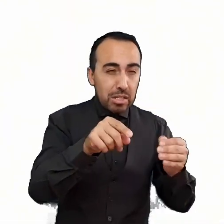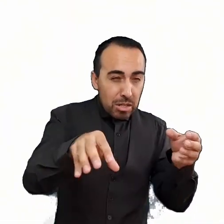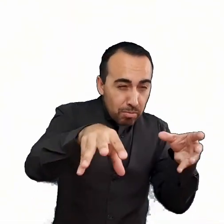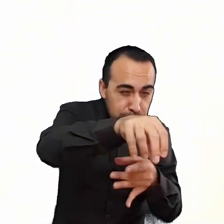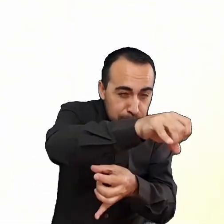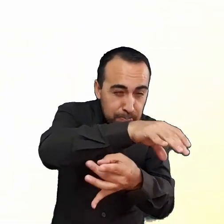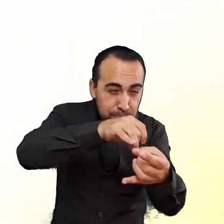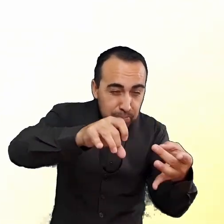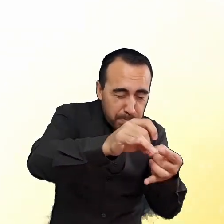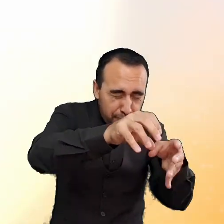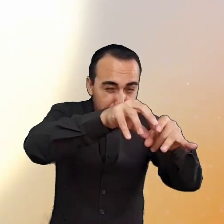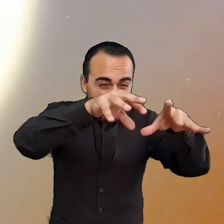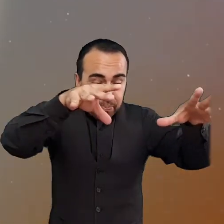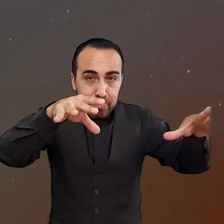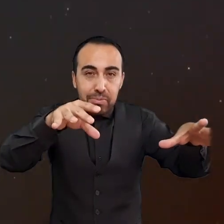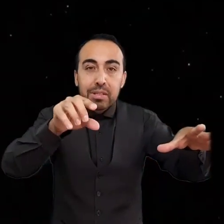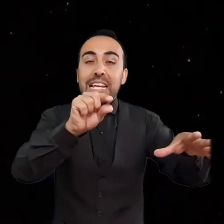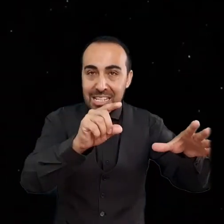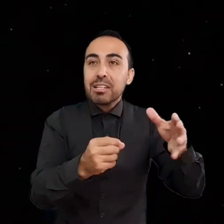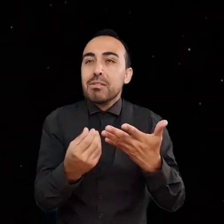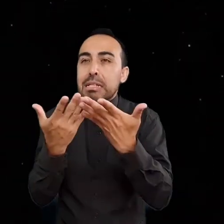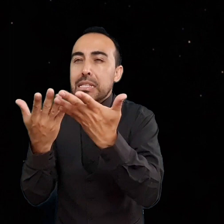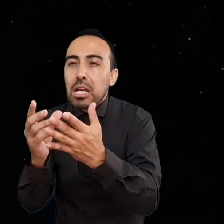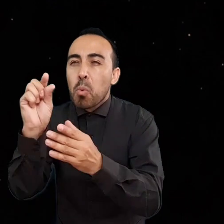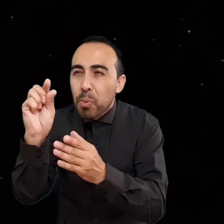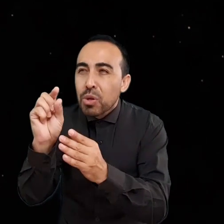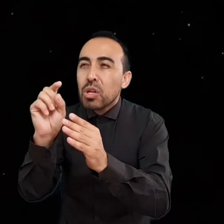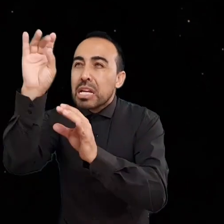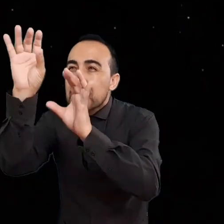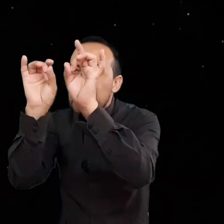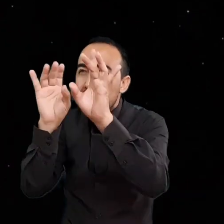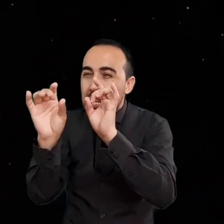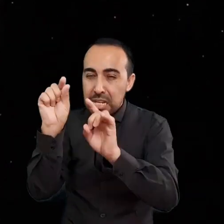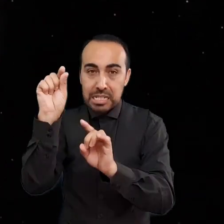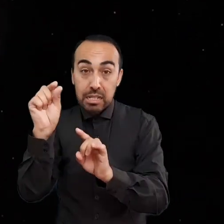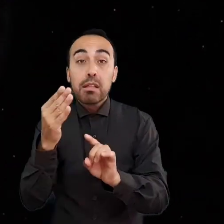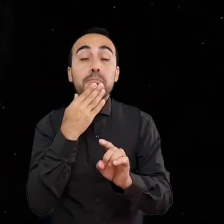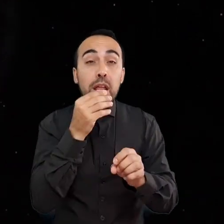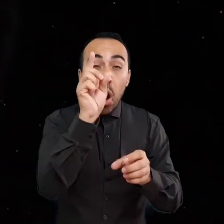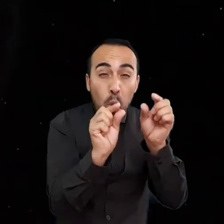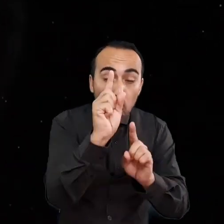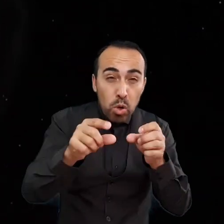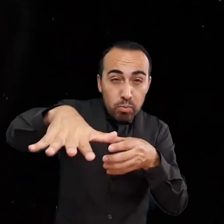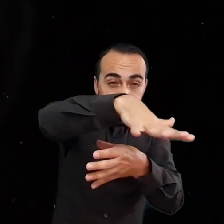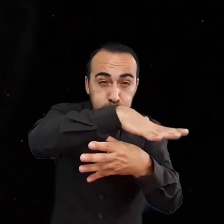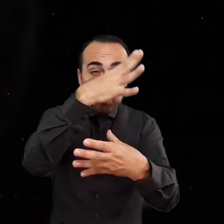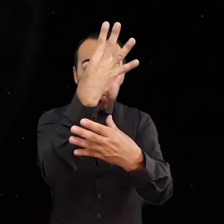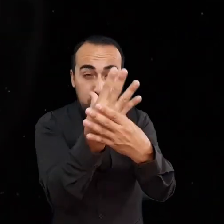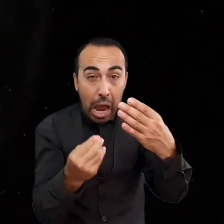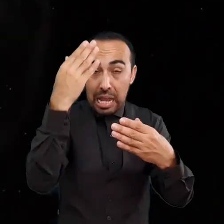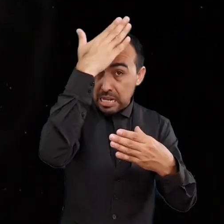incluso agujeros negros estelares y son las responsables del enriquecimiento del medio interestelar en átomos